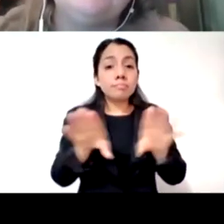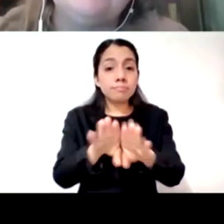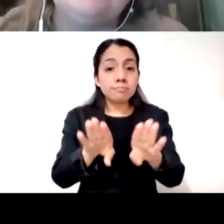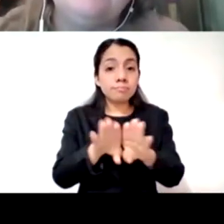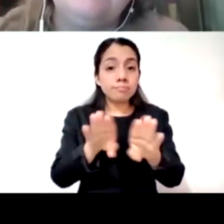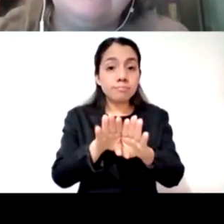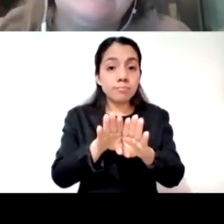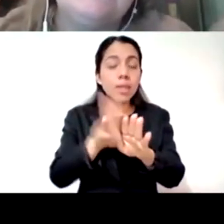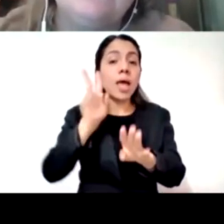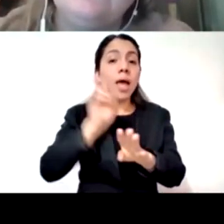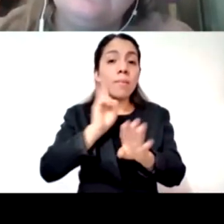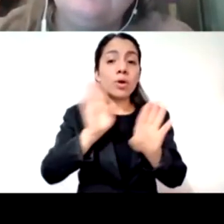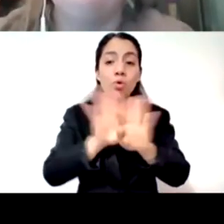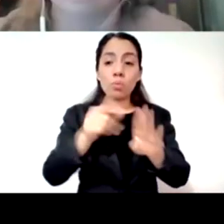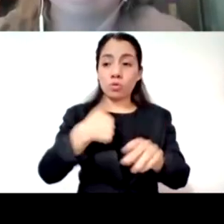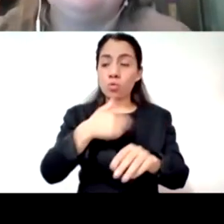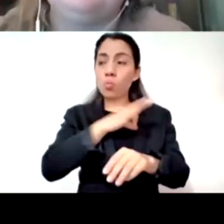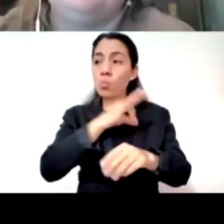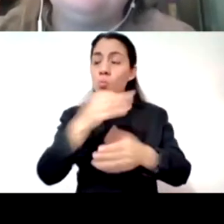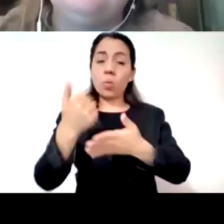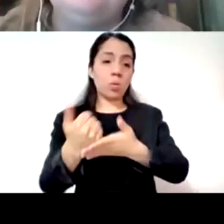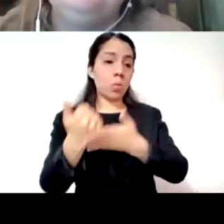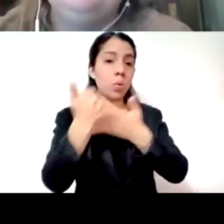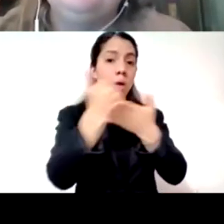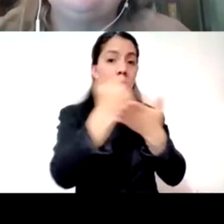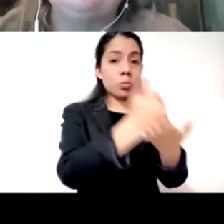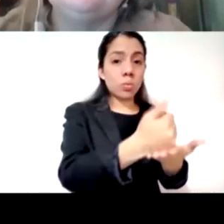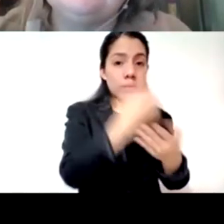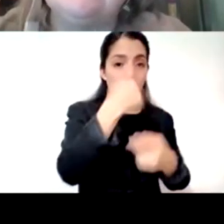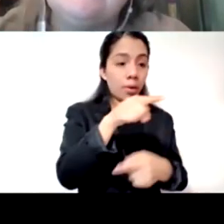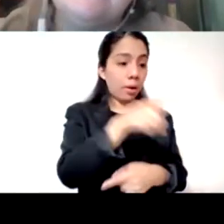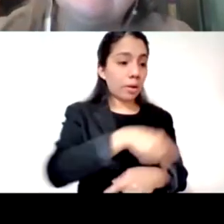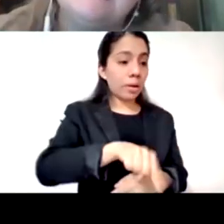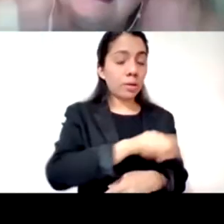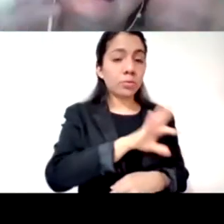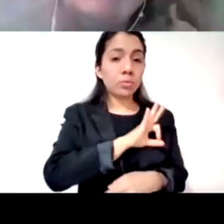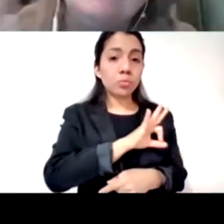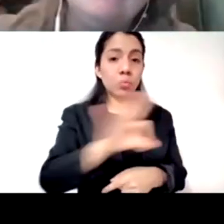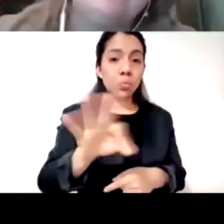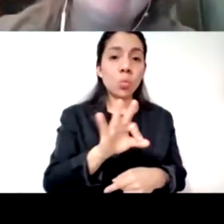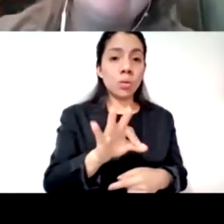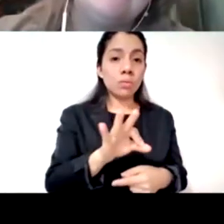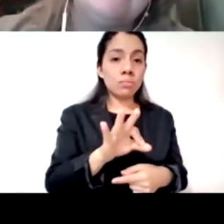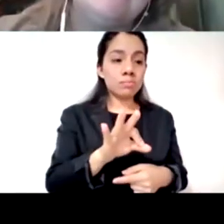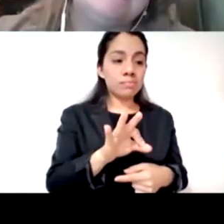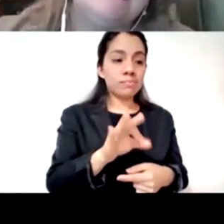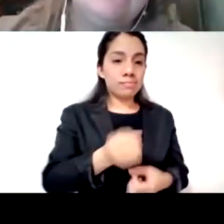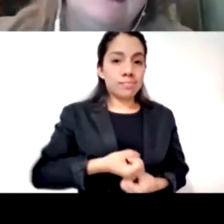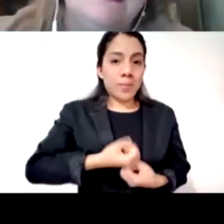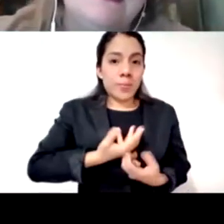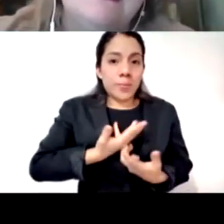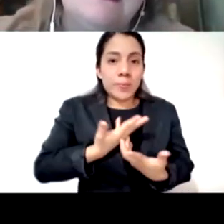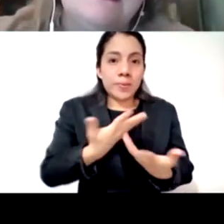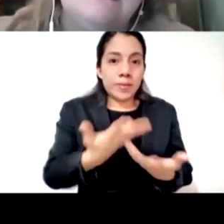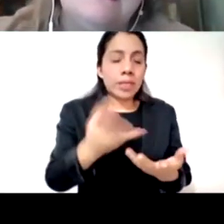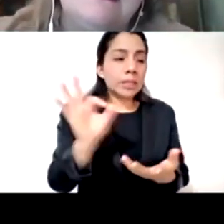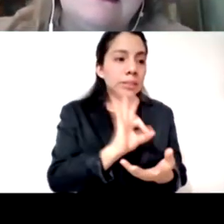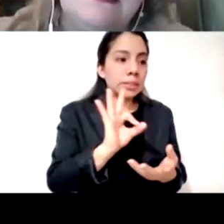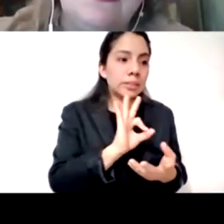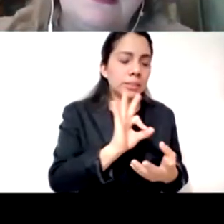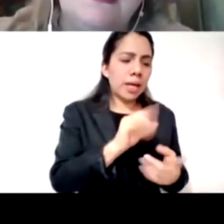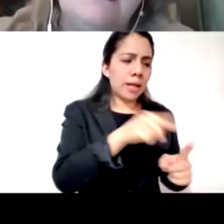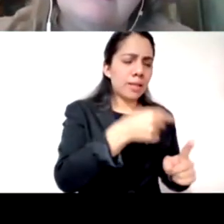contribución singular que solo tú puedes hacer ¿no? entonces sacar el niño de ese lugar de